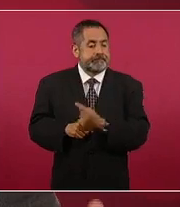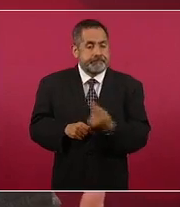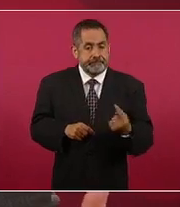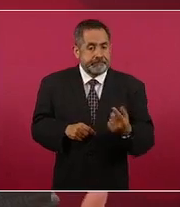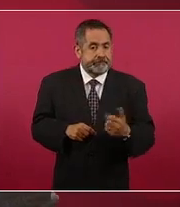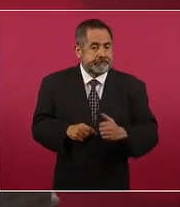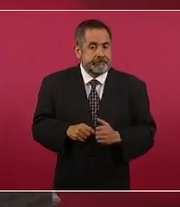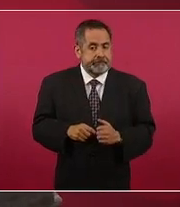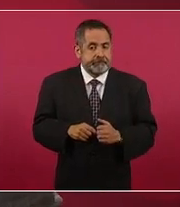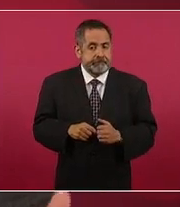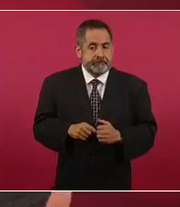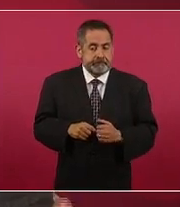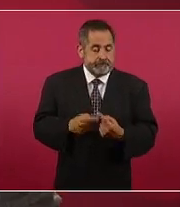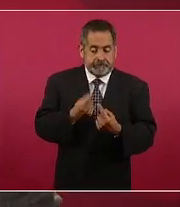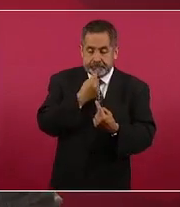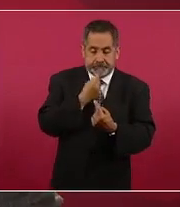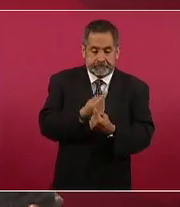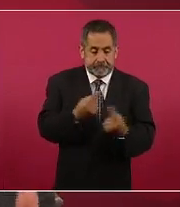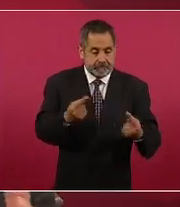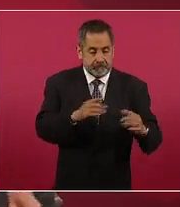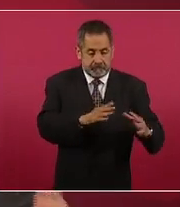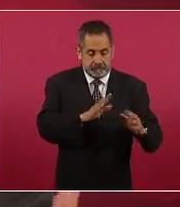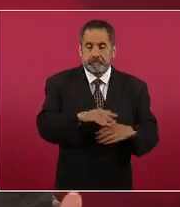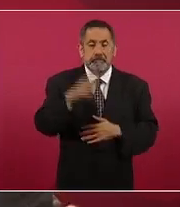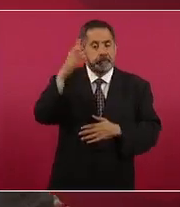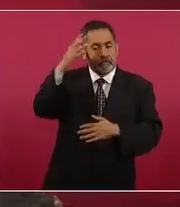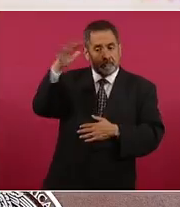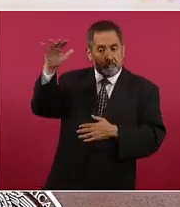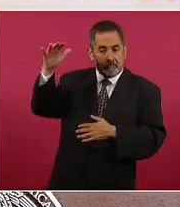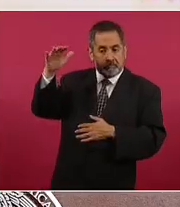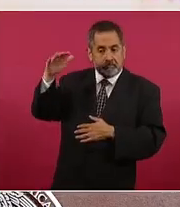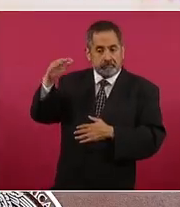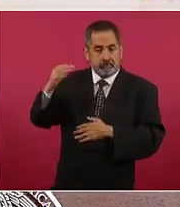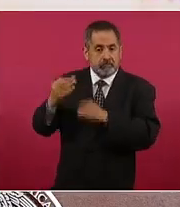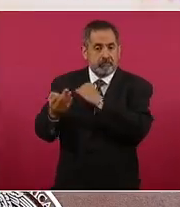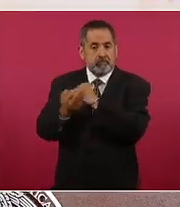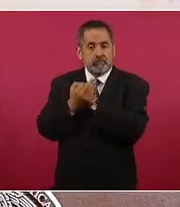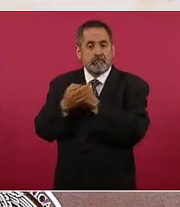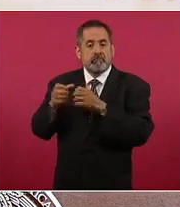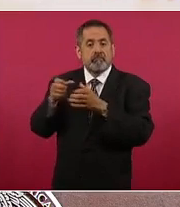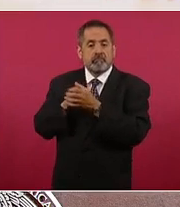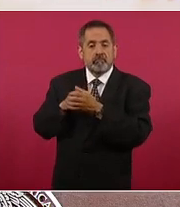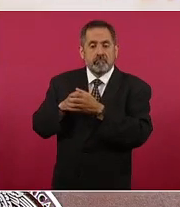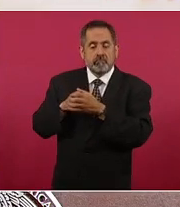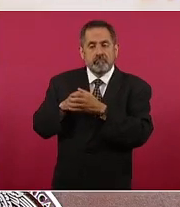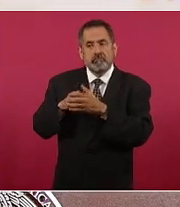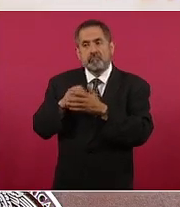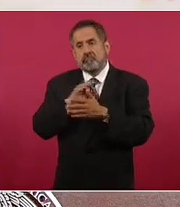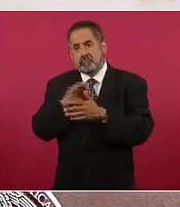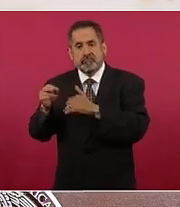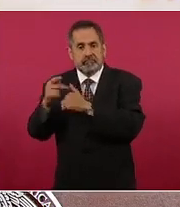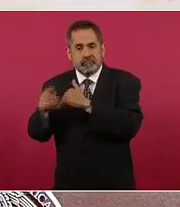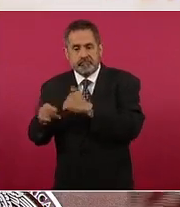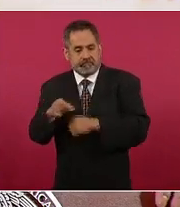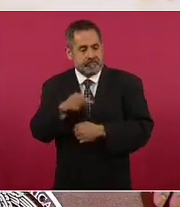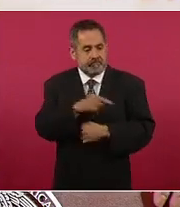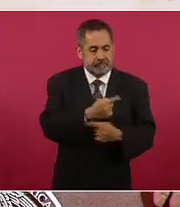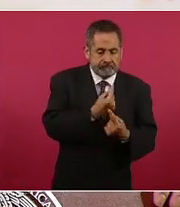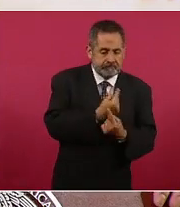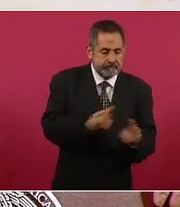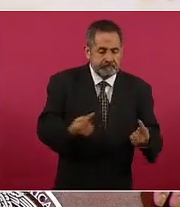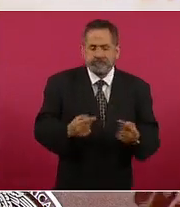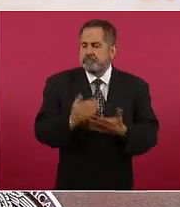protección en los adultos es sobre un riesgo más alto en cambio aquí las